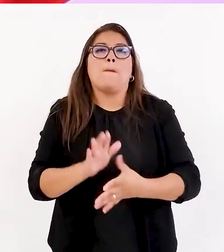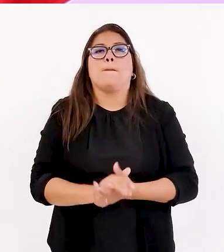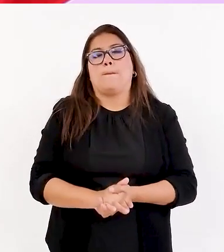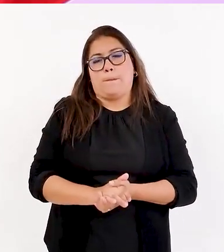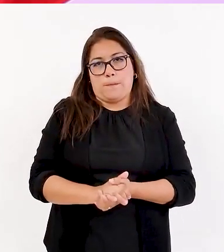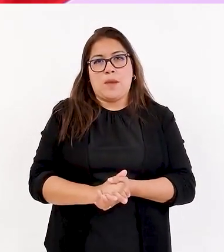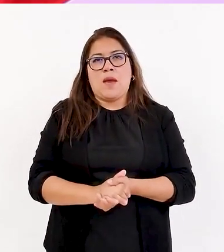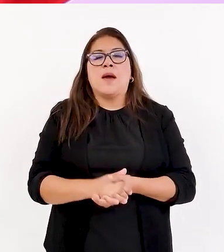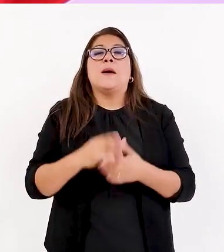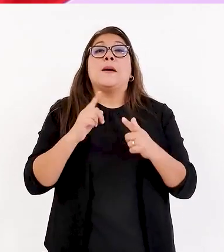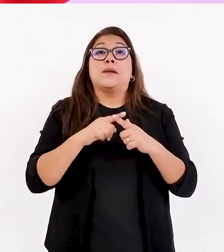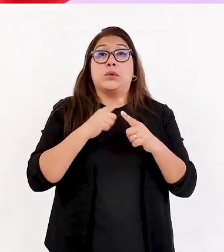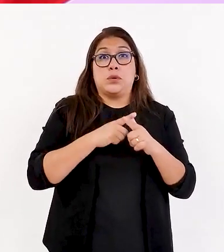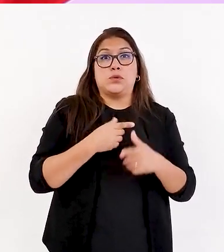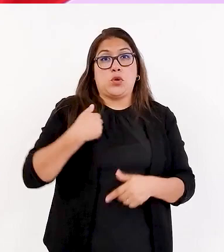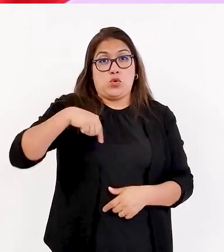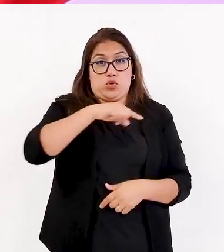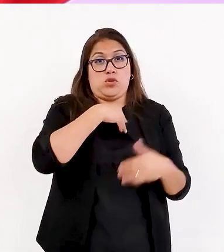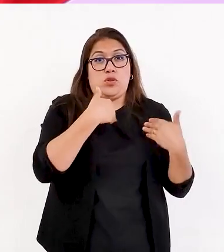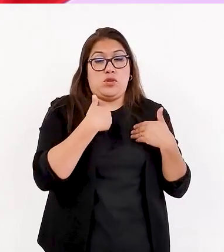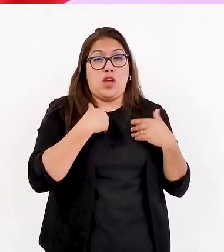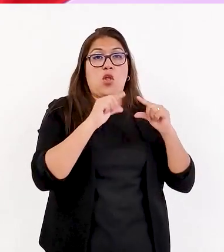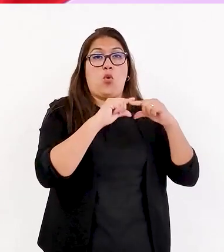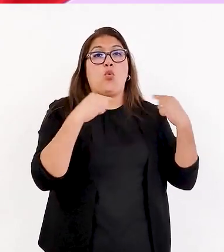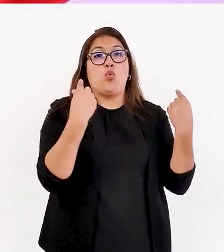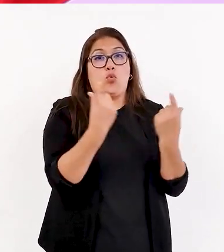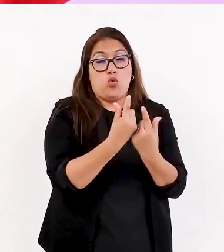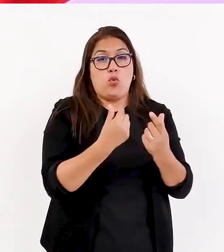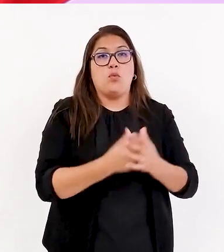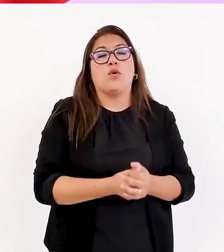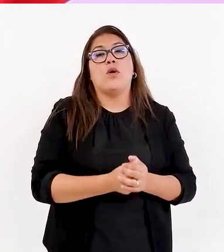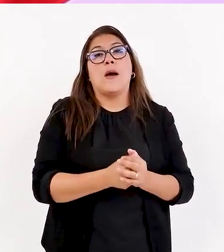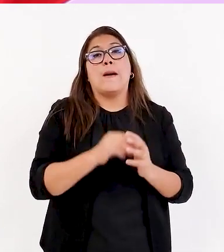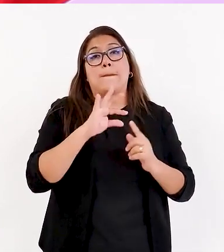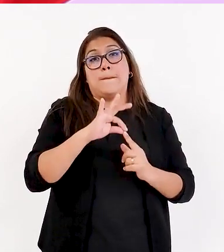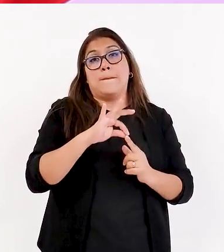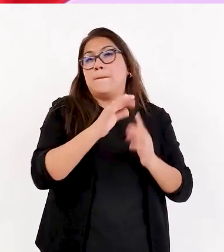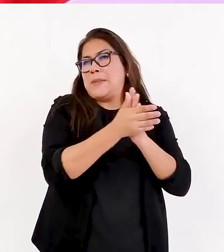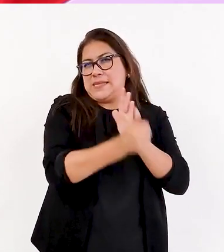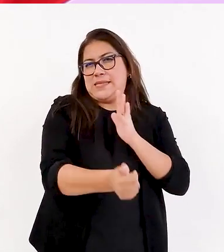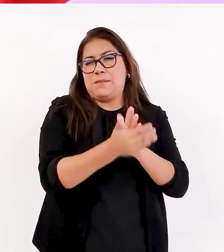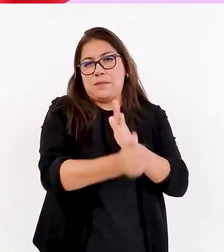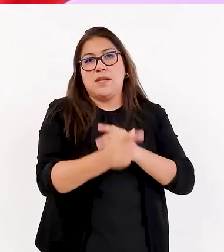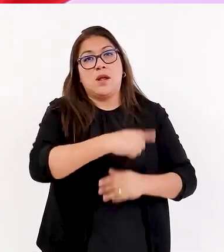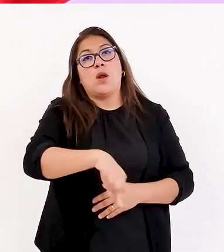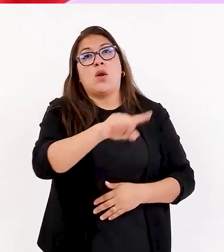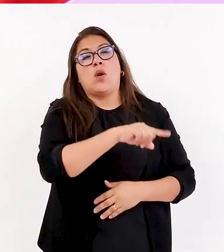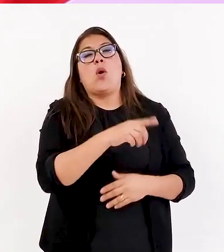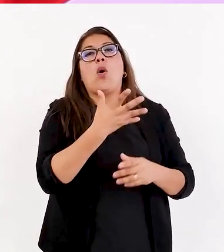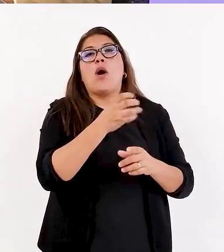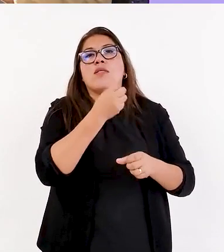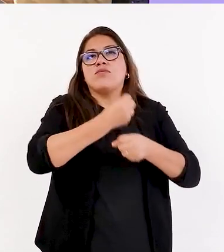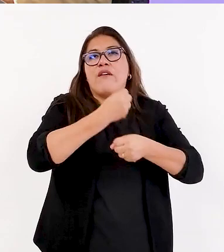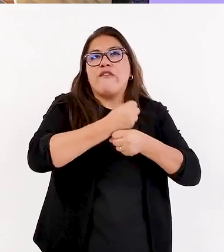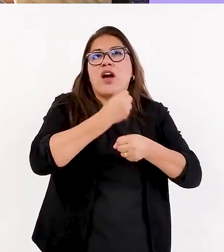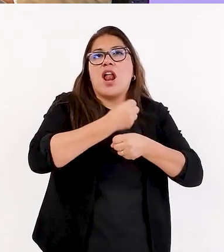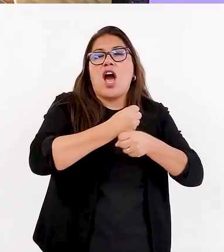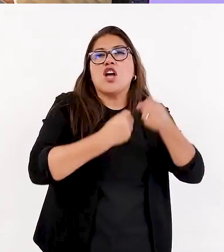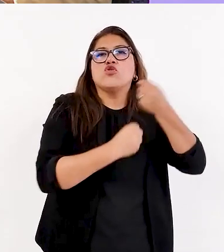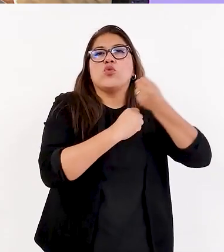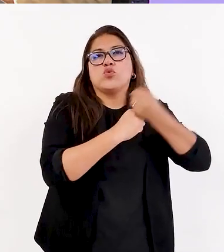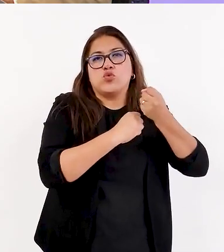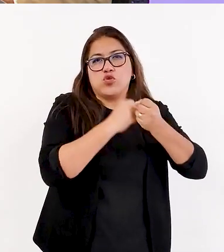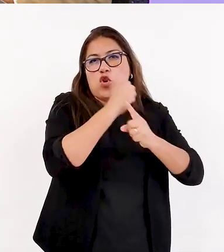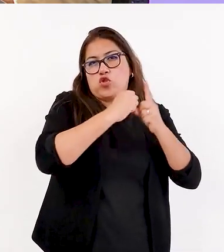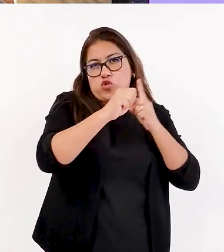un conjunto de especialistas, ¿no? Del área social, por ejemplo, del área de justicia, ¿no? Y